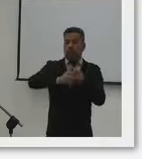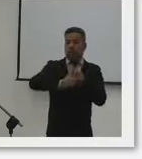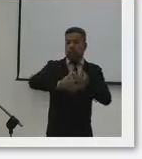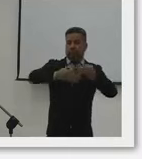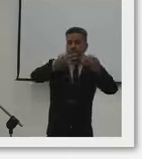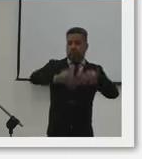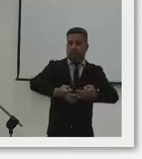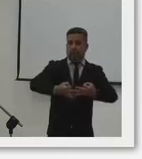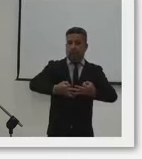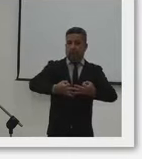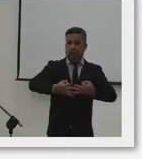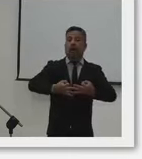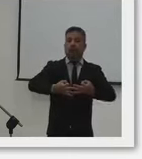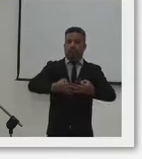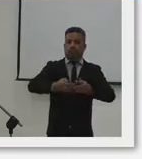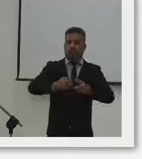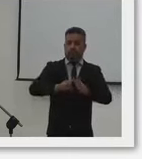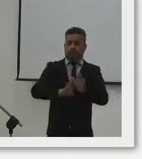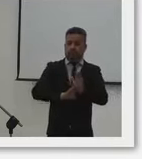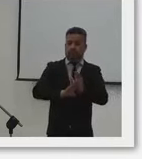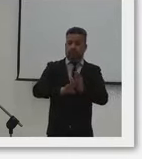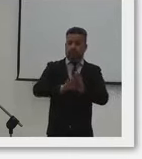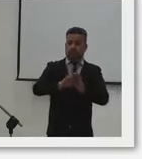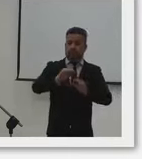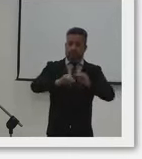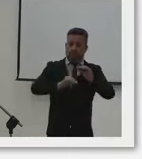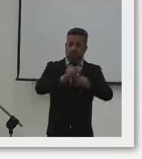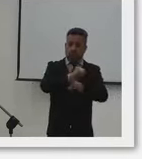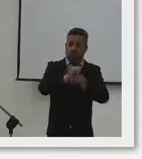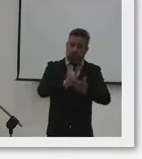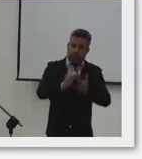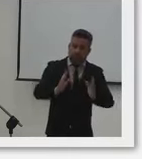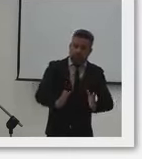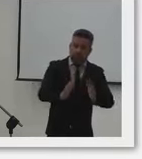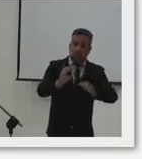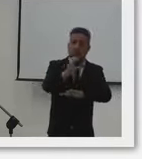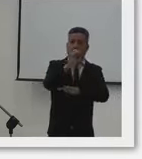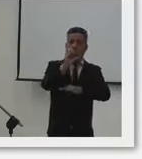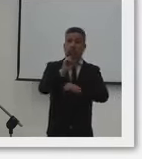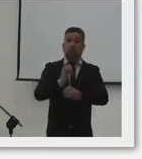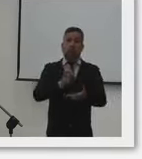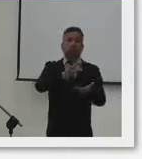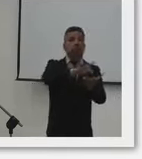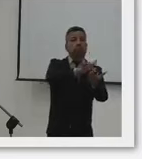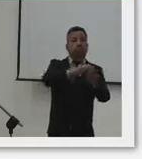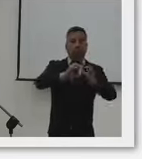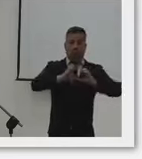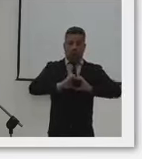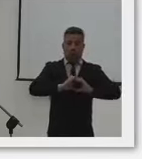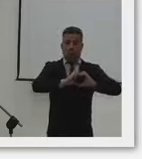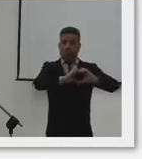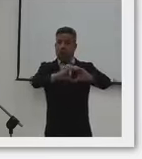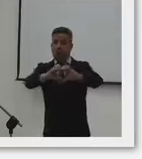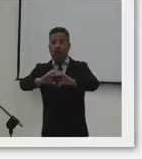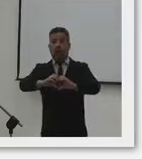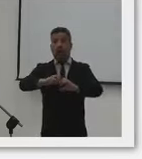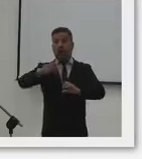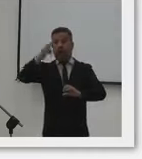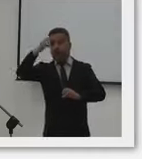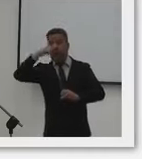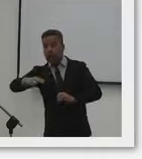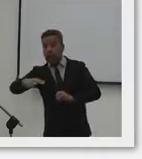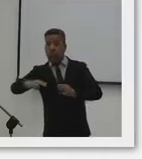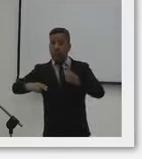verdadera herramienta de transformación del tejido social en Colombia, es una herramienta que nos permite llegar a los corazones de hijos,